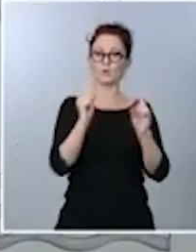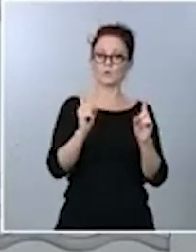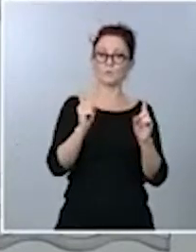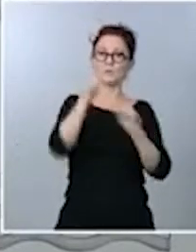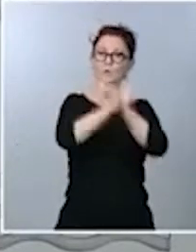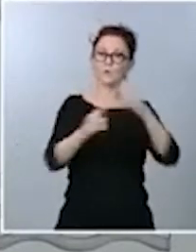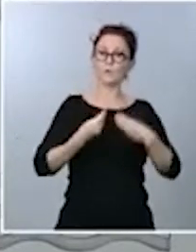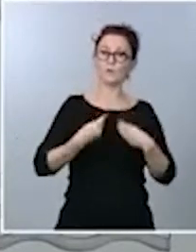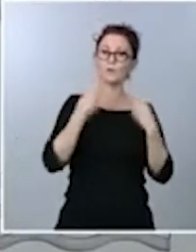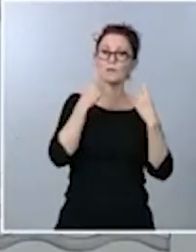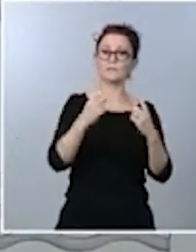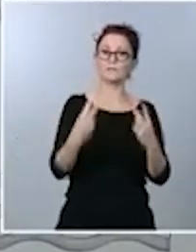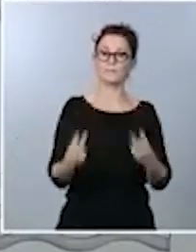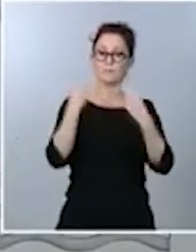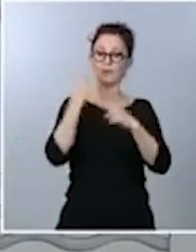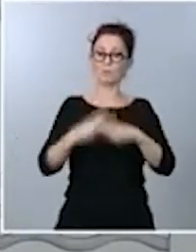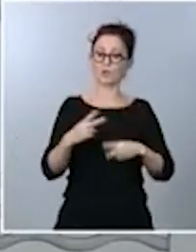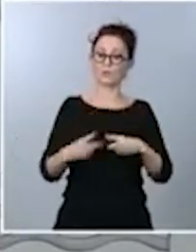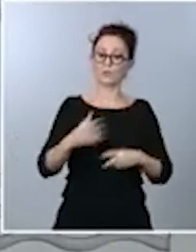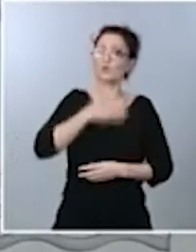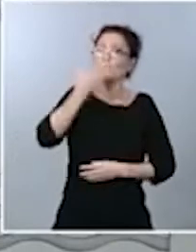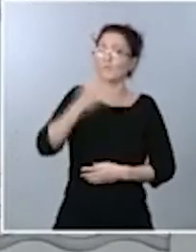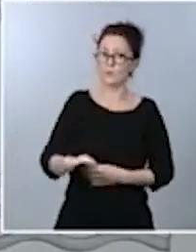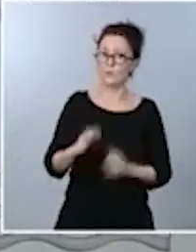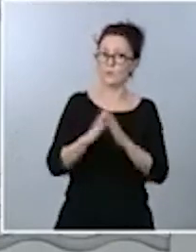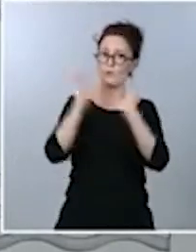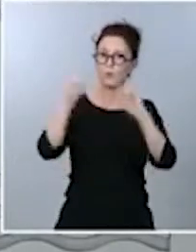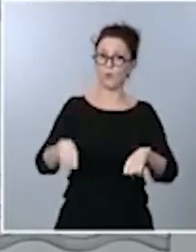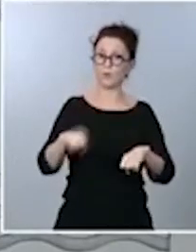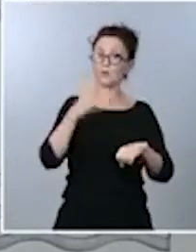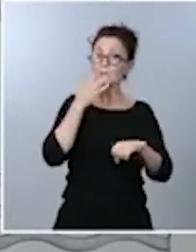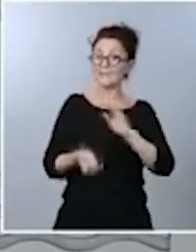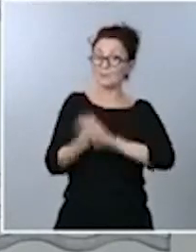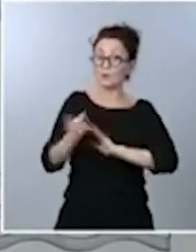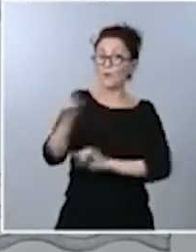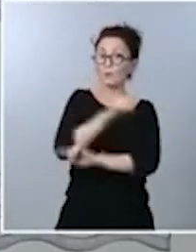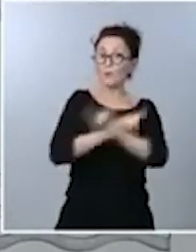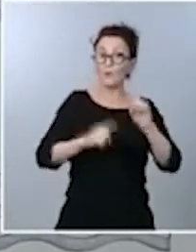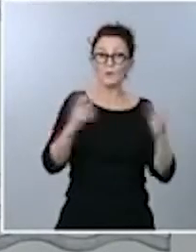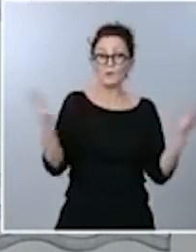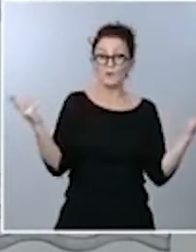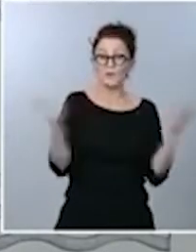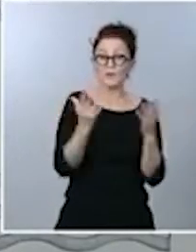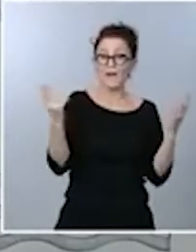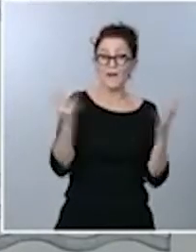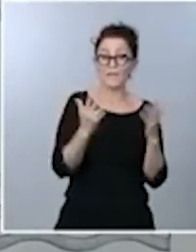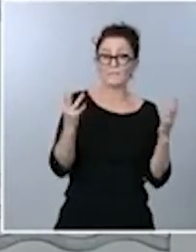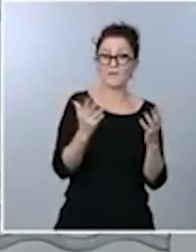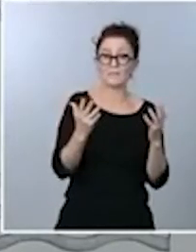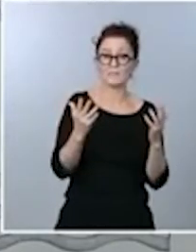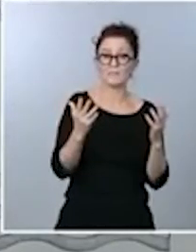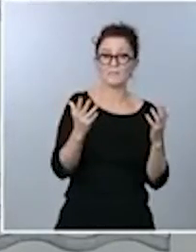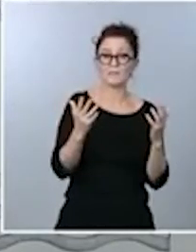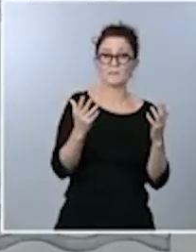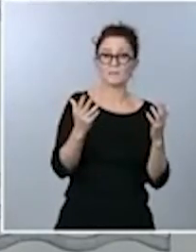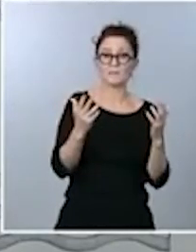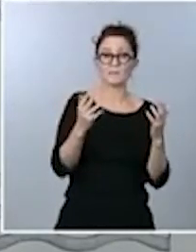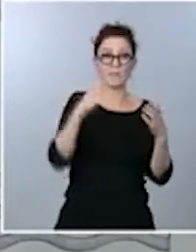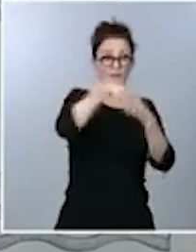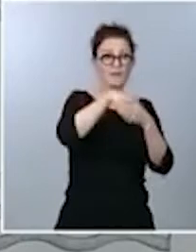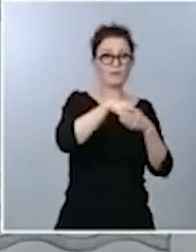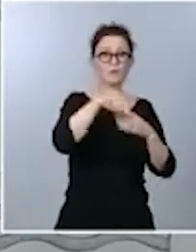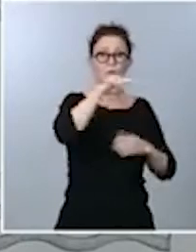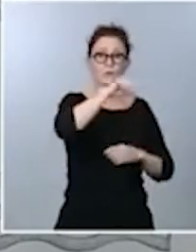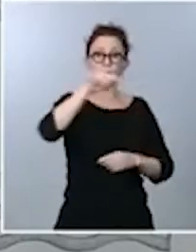capacidad de ponernos de acuerdo y que cuando tienen problemas tan graves en sus casas no estamos enfrascados en tareas que no conducen a ningún